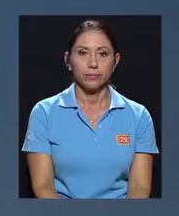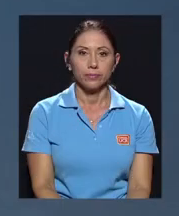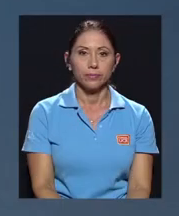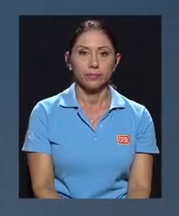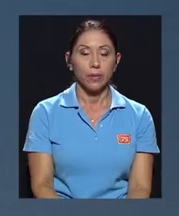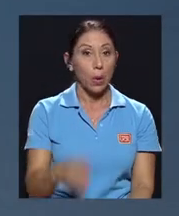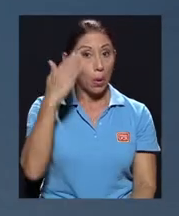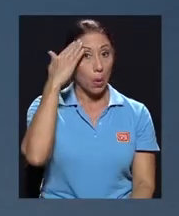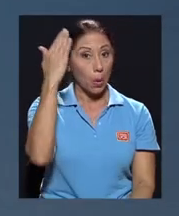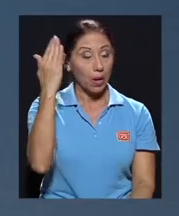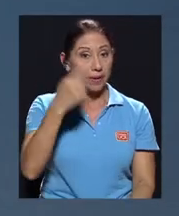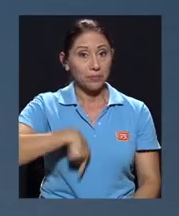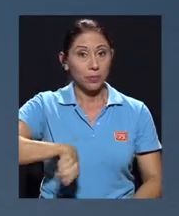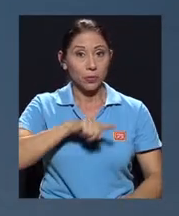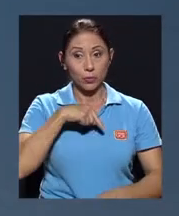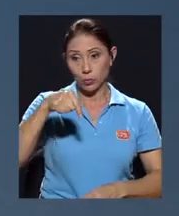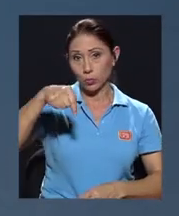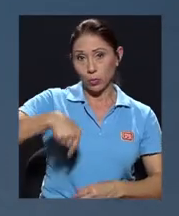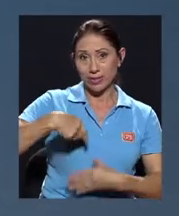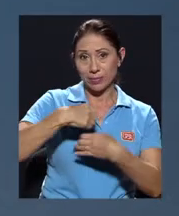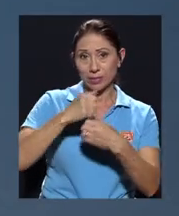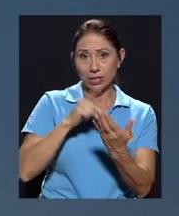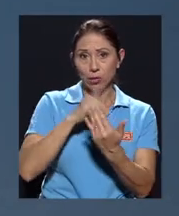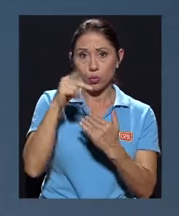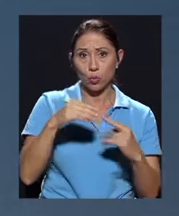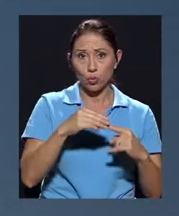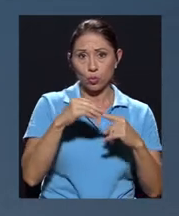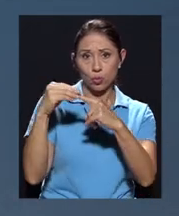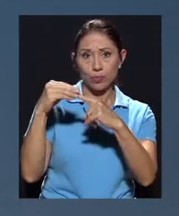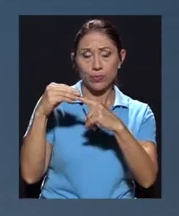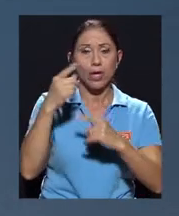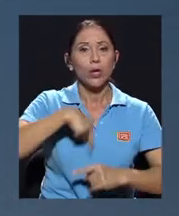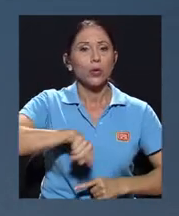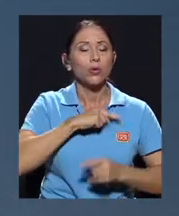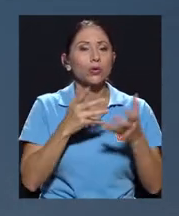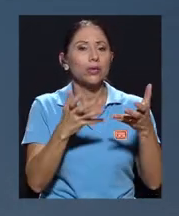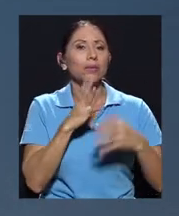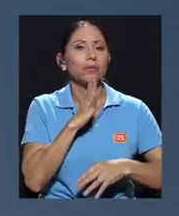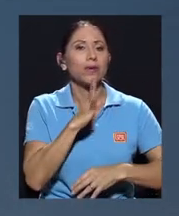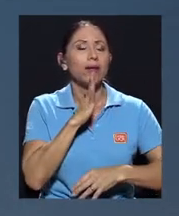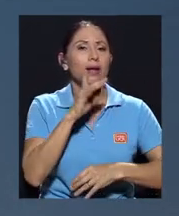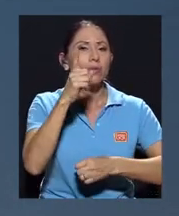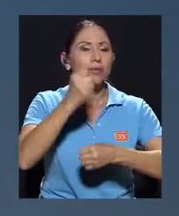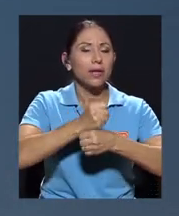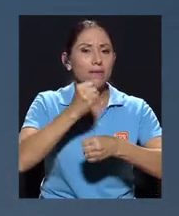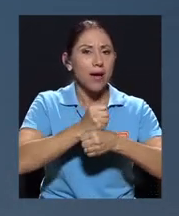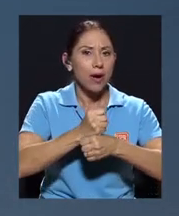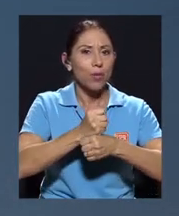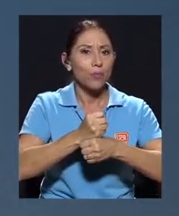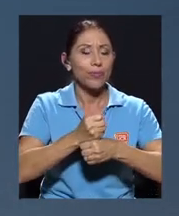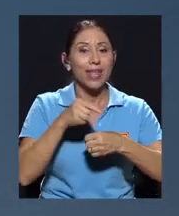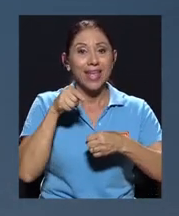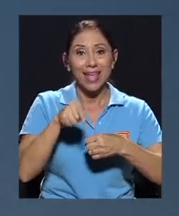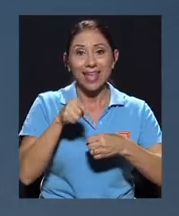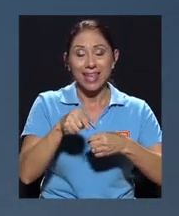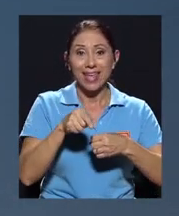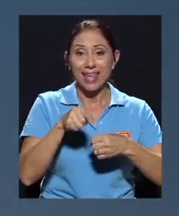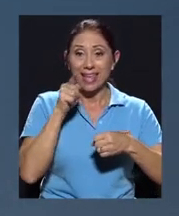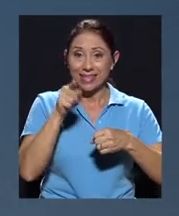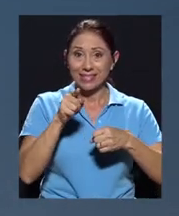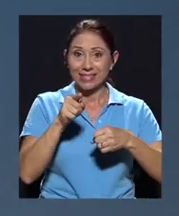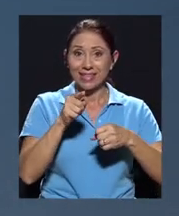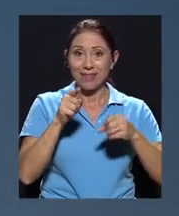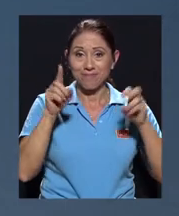Hola, estamos realizando el día de hoy un especial donde queremos hablar sobre un trabajo que se desprende desde Transparencia